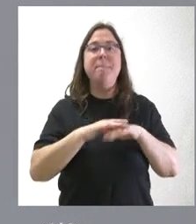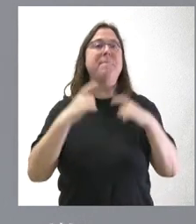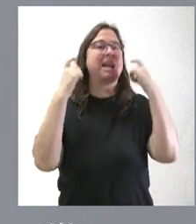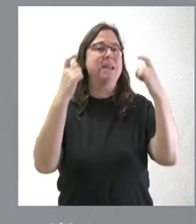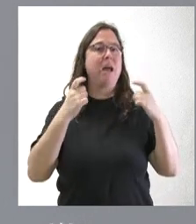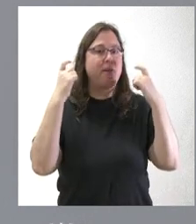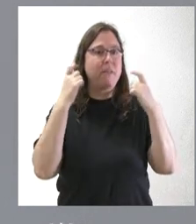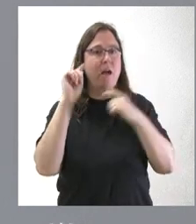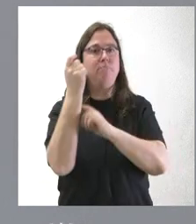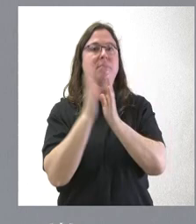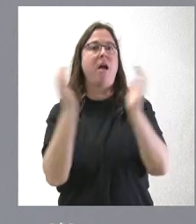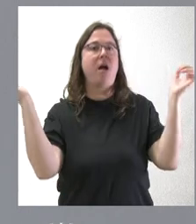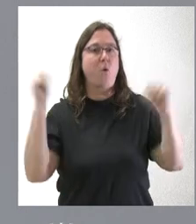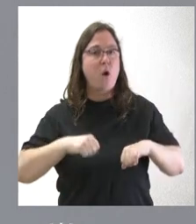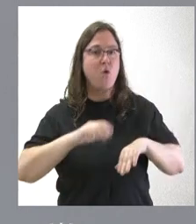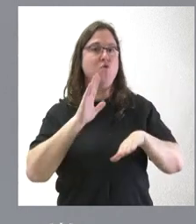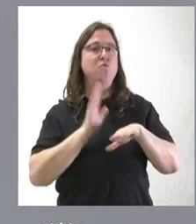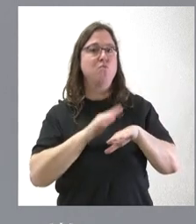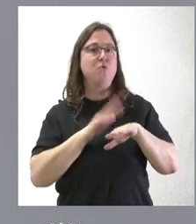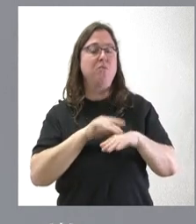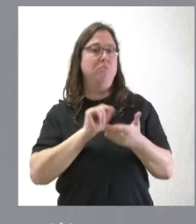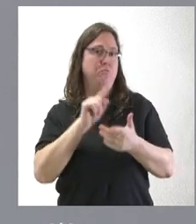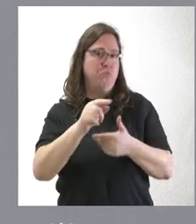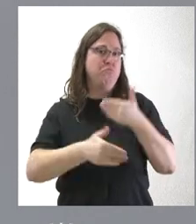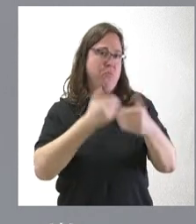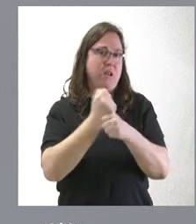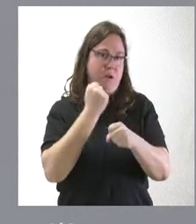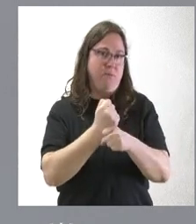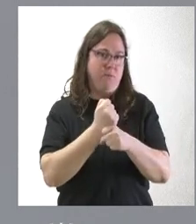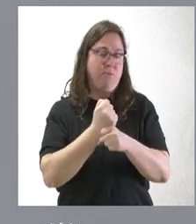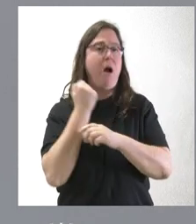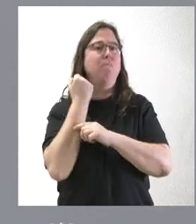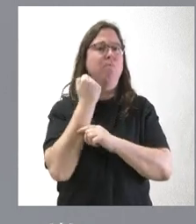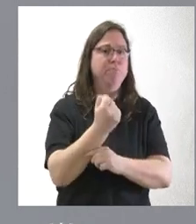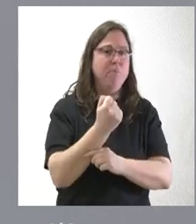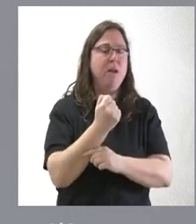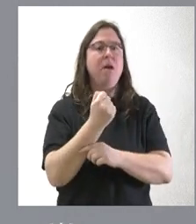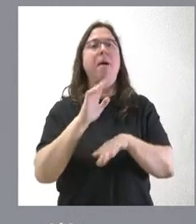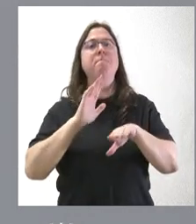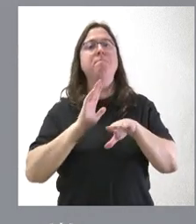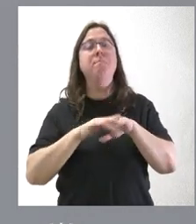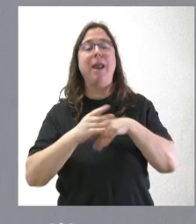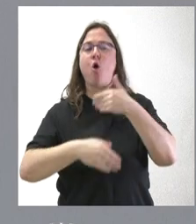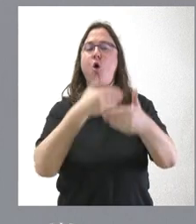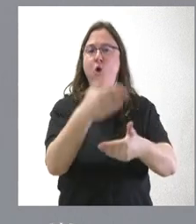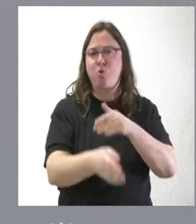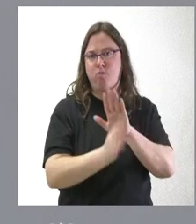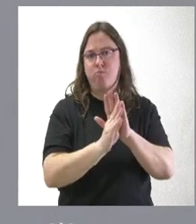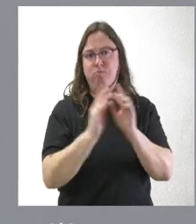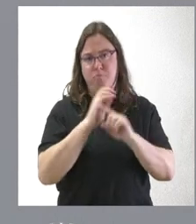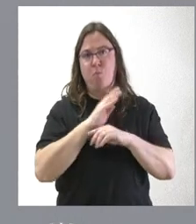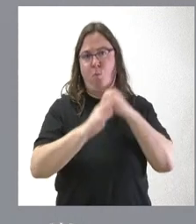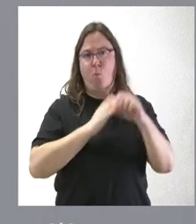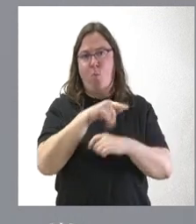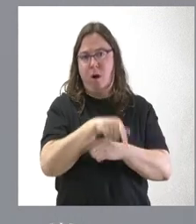llegar a acuerdos. Y, por tanto, de esa perspectiva en que trabajamos, respaldamos, apoyamos y lo seguiremos haciendo en este ejercicio.